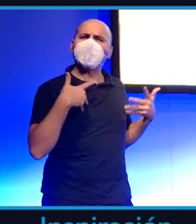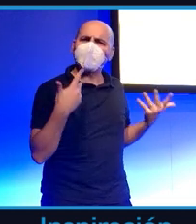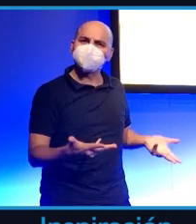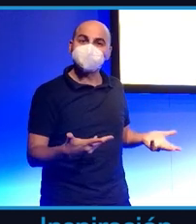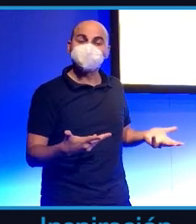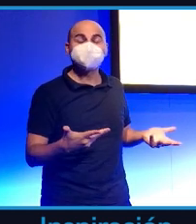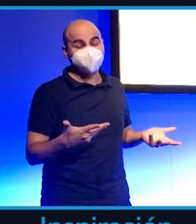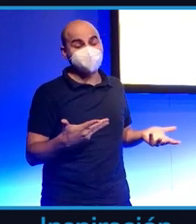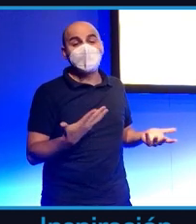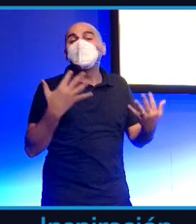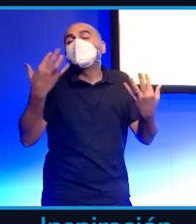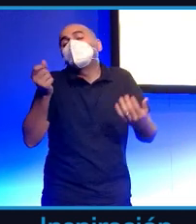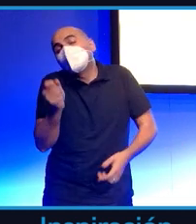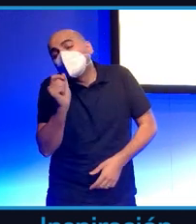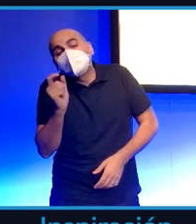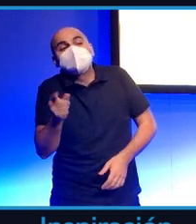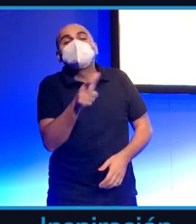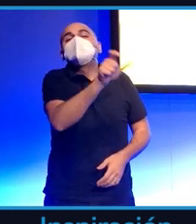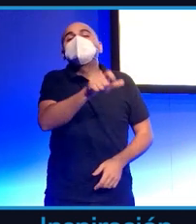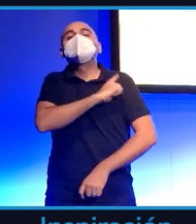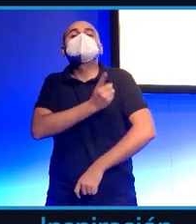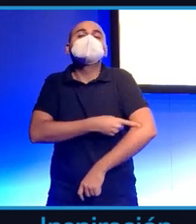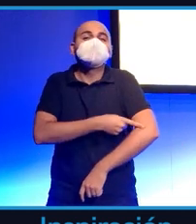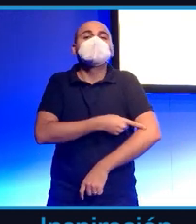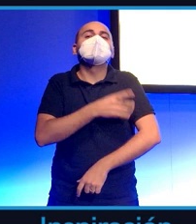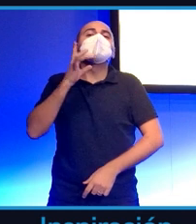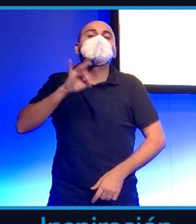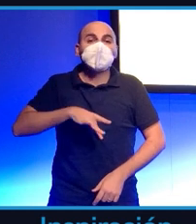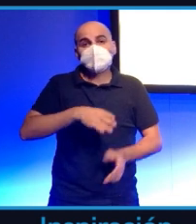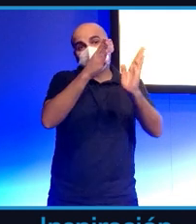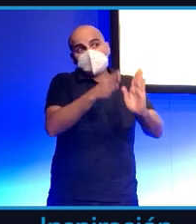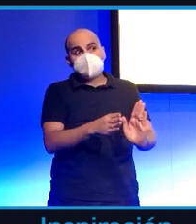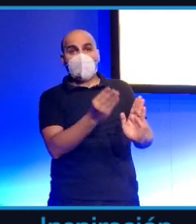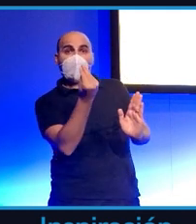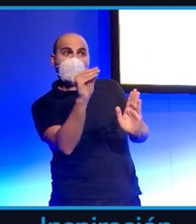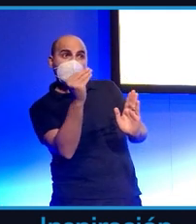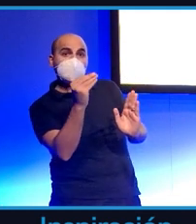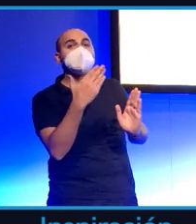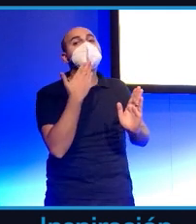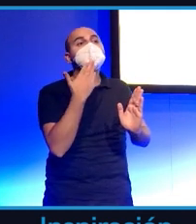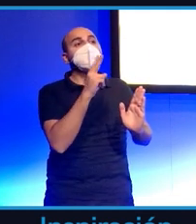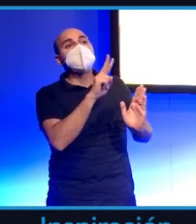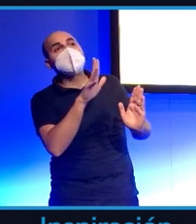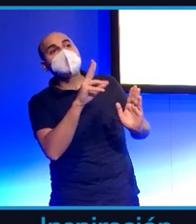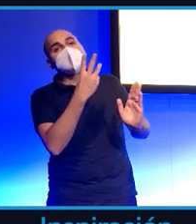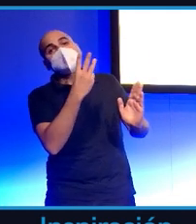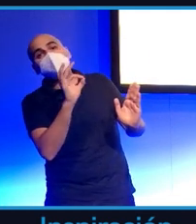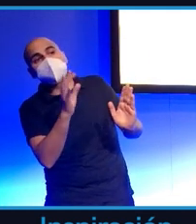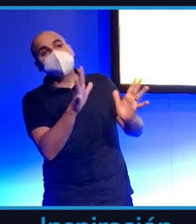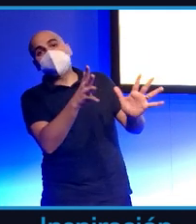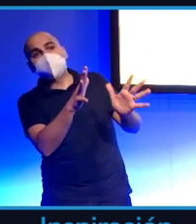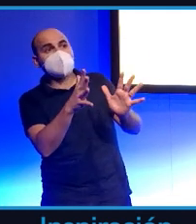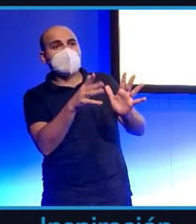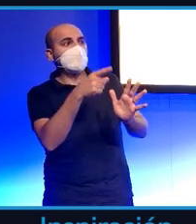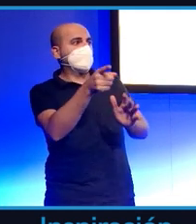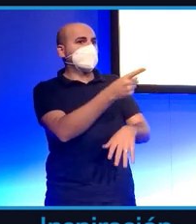joven, de veintitantos, como mucho, treinta y pocos y hay un componente generacional, desde luego, porque piensan